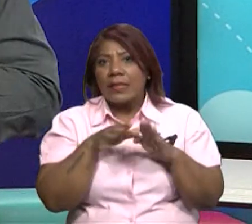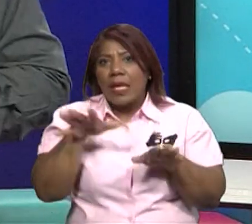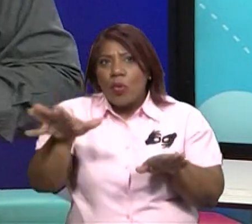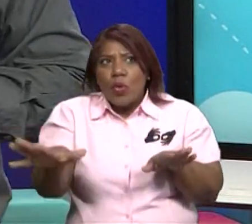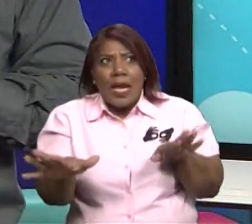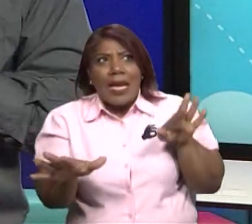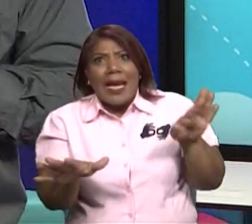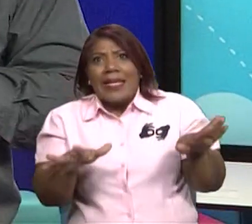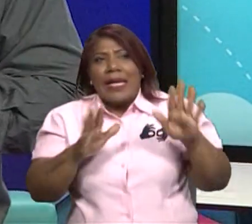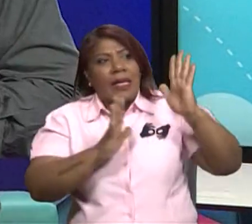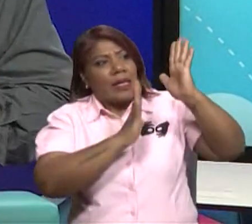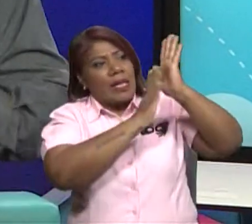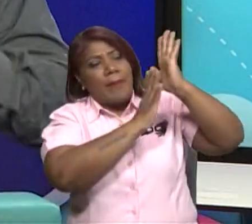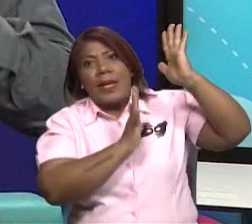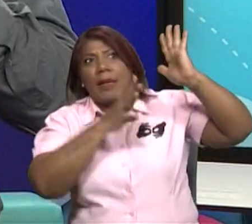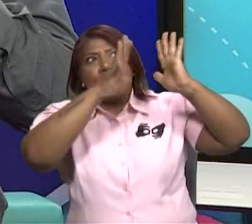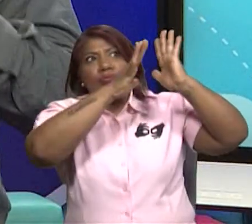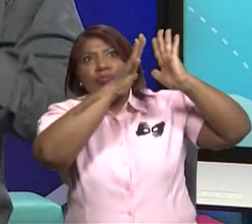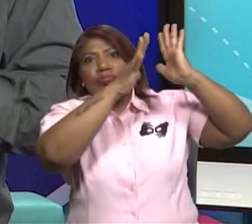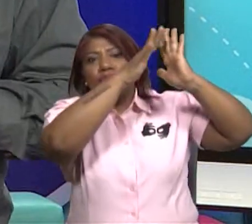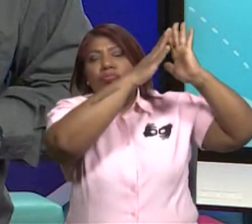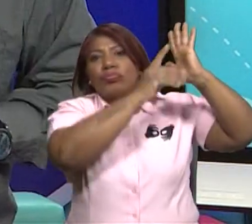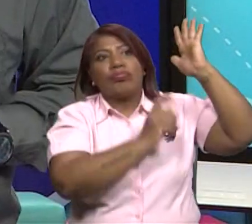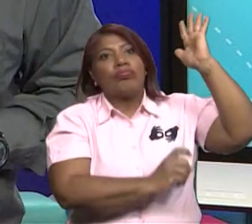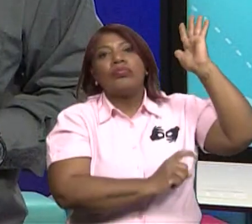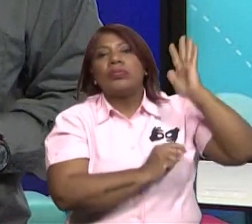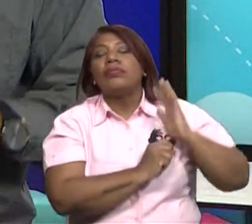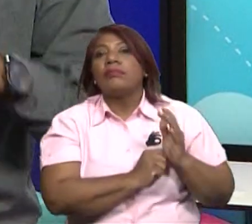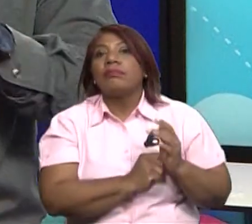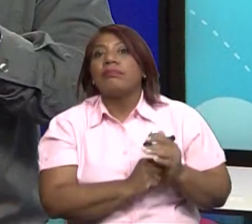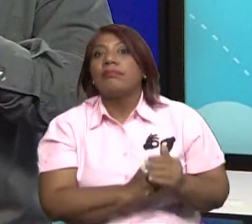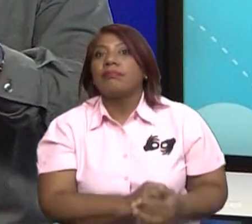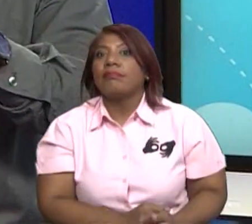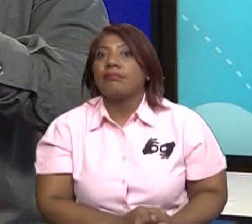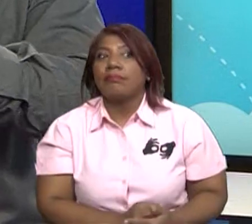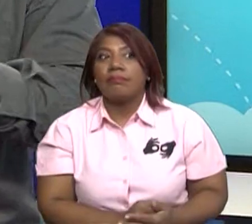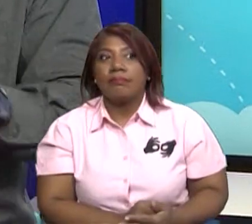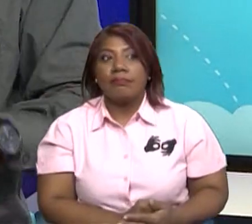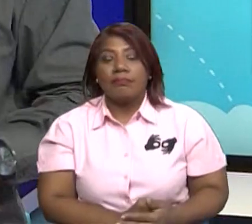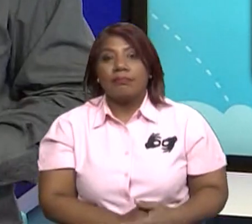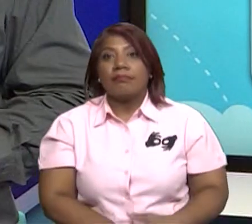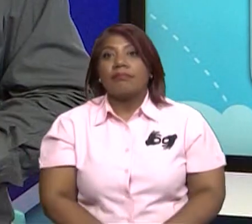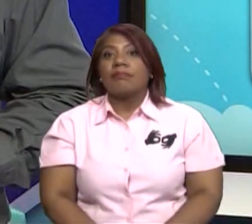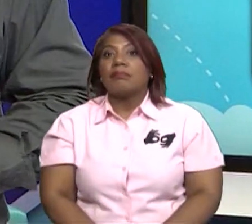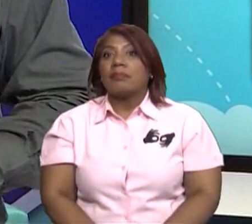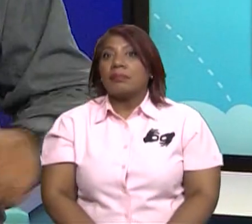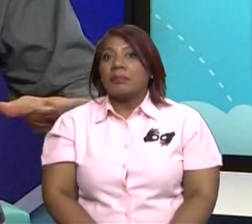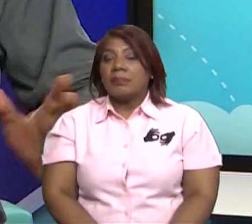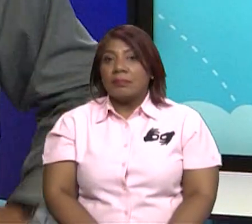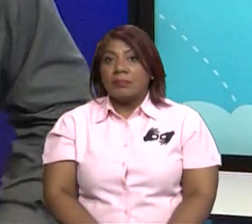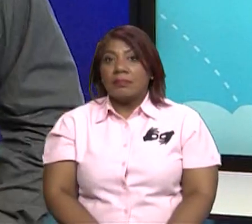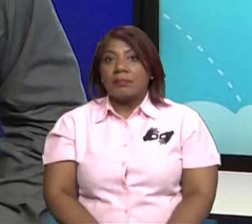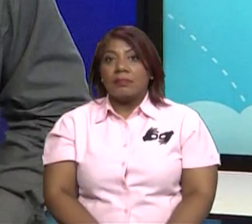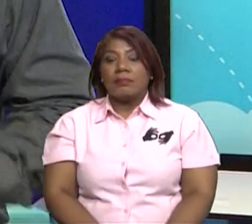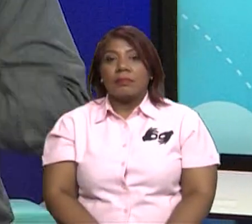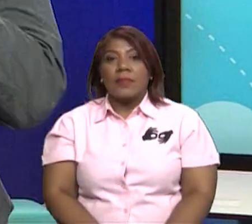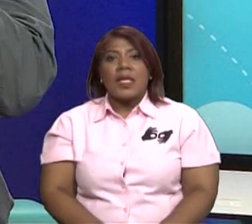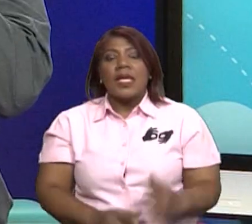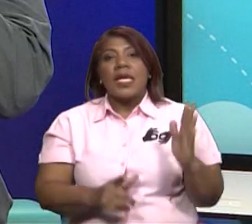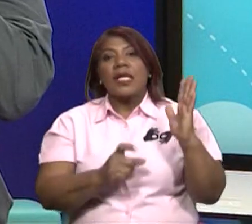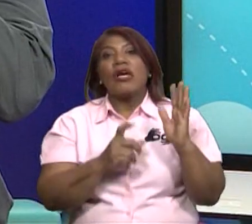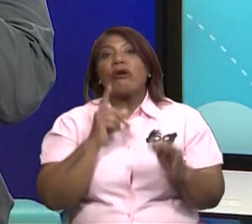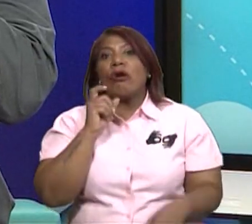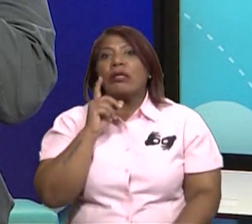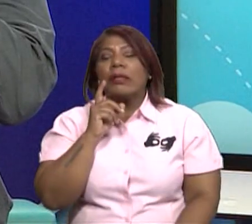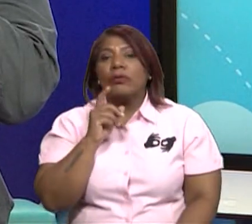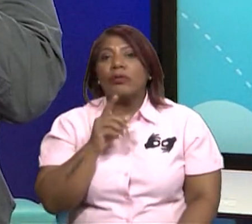Madre santa, yo sí soy viejito. Las lagartijas, pregúntela a su papá, pregúntela a su mamá y todo eso. La lagartija blanca no existía. Esa castilla, ¿qué?